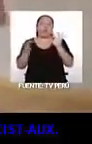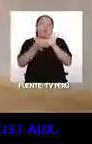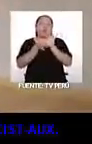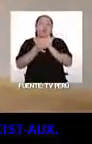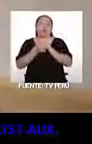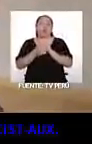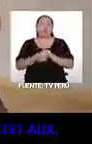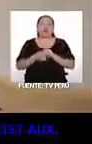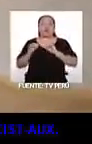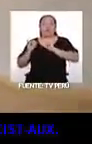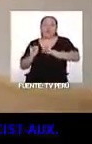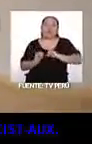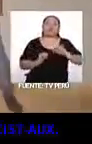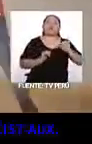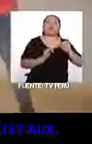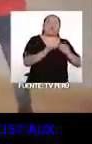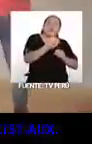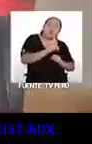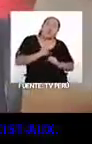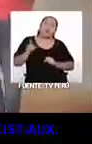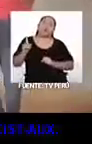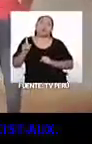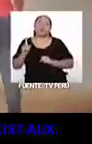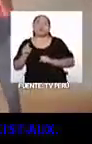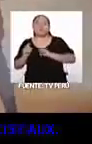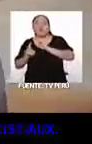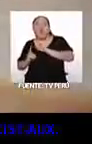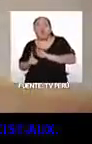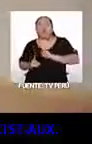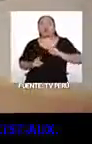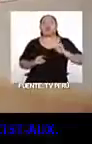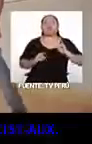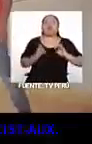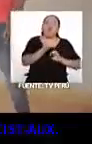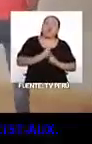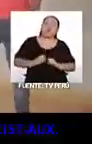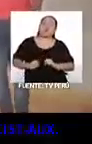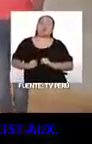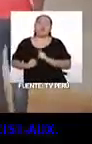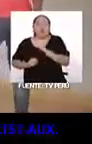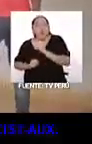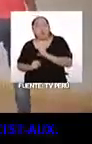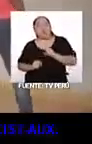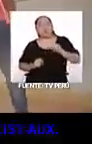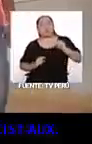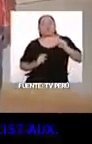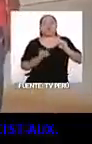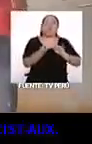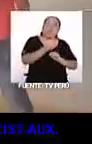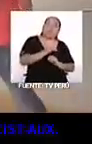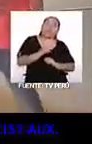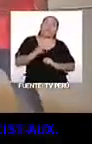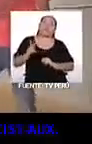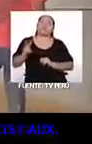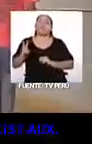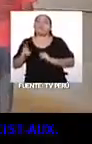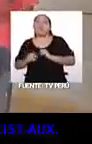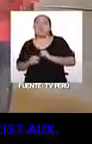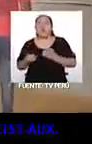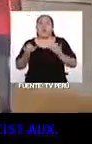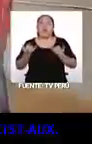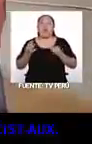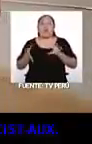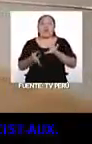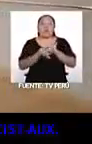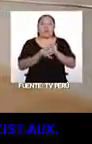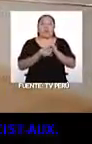7, va. 1, 2. 1 y 2. 1, 2. Y